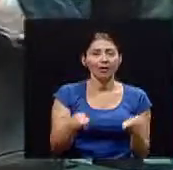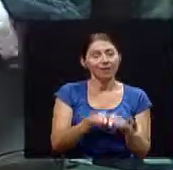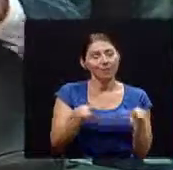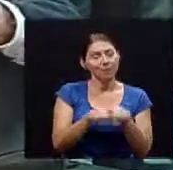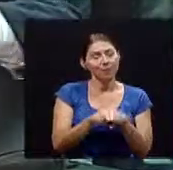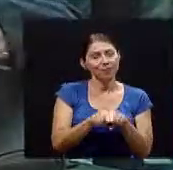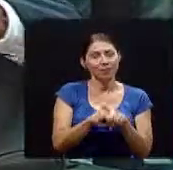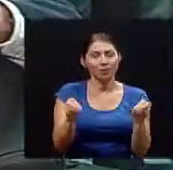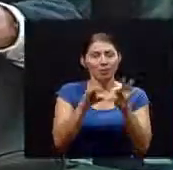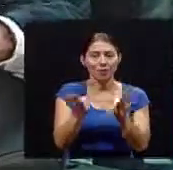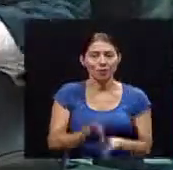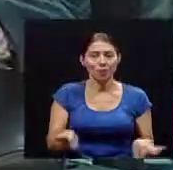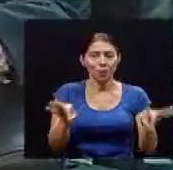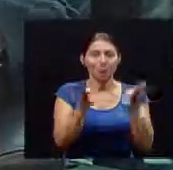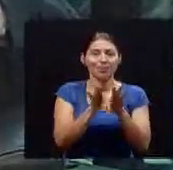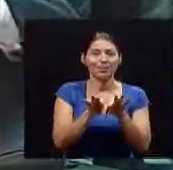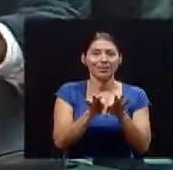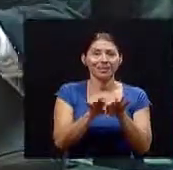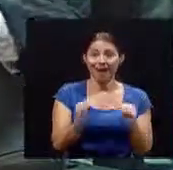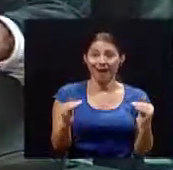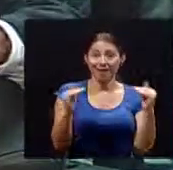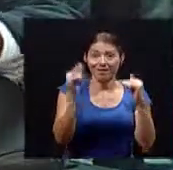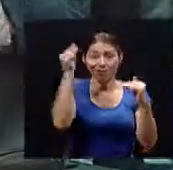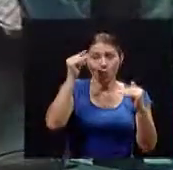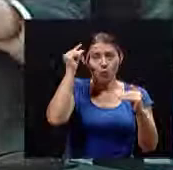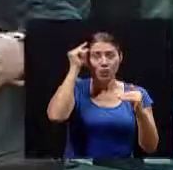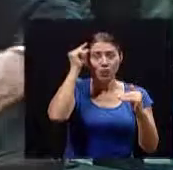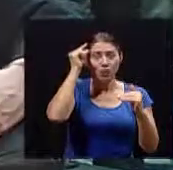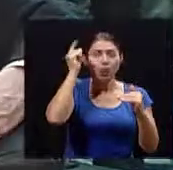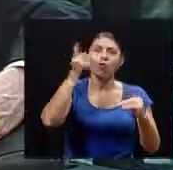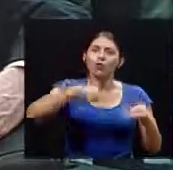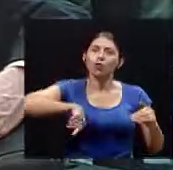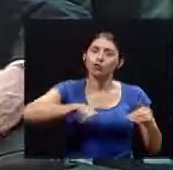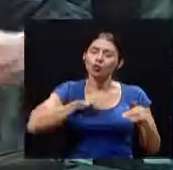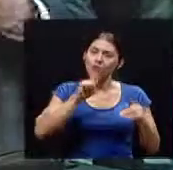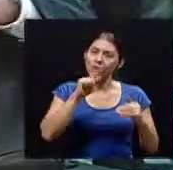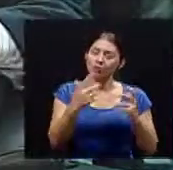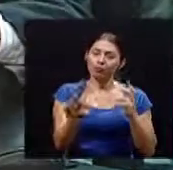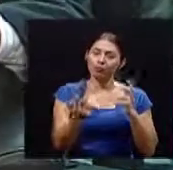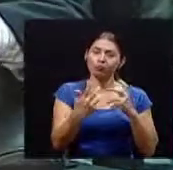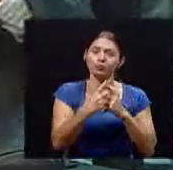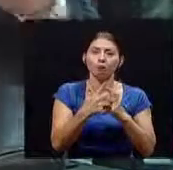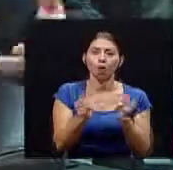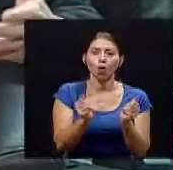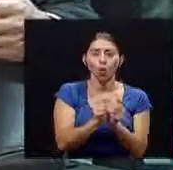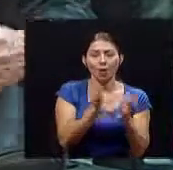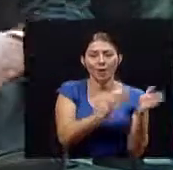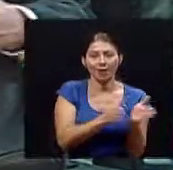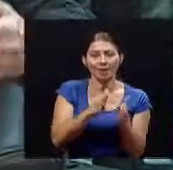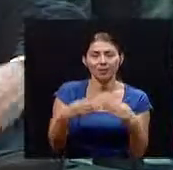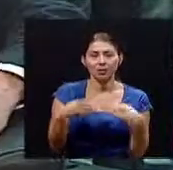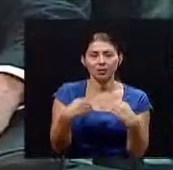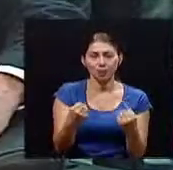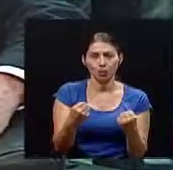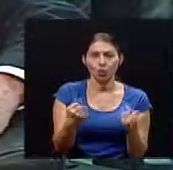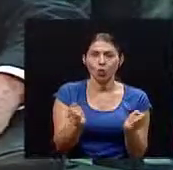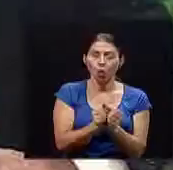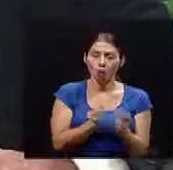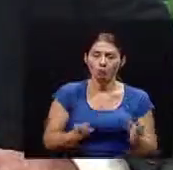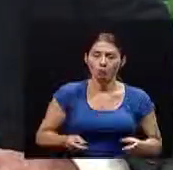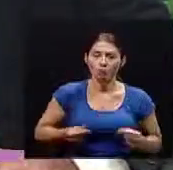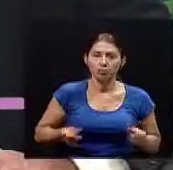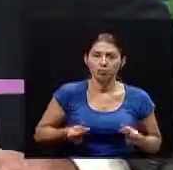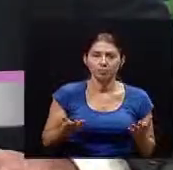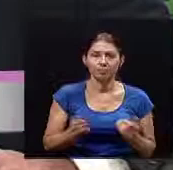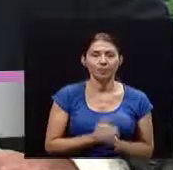supuesta y obviamente la parte más importante que a nivel de gobierno seamos consistente con las inversiones y la planificación en salud Don